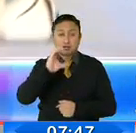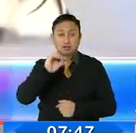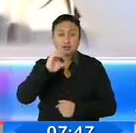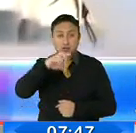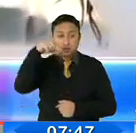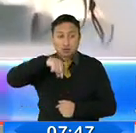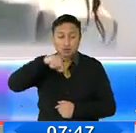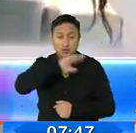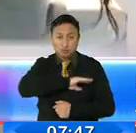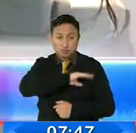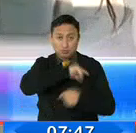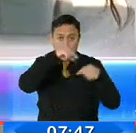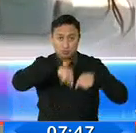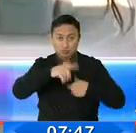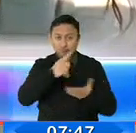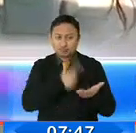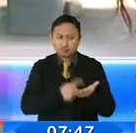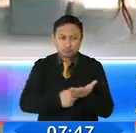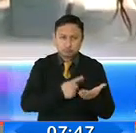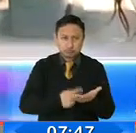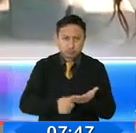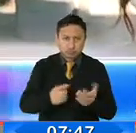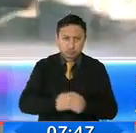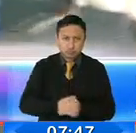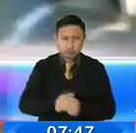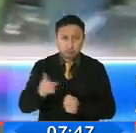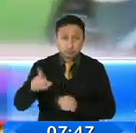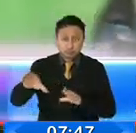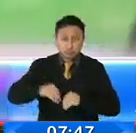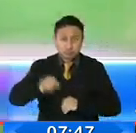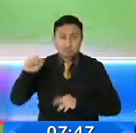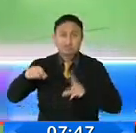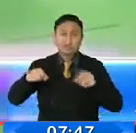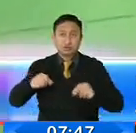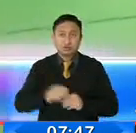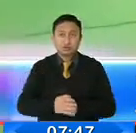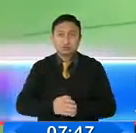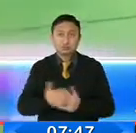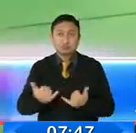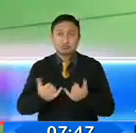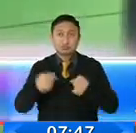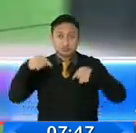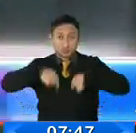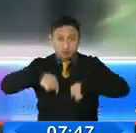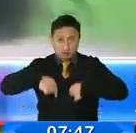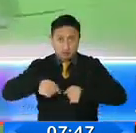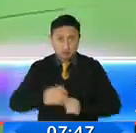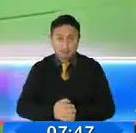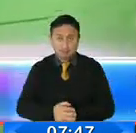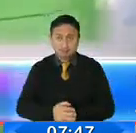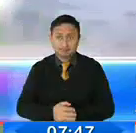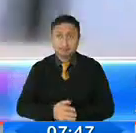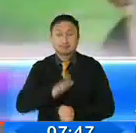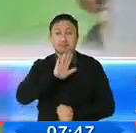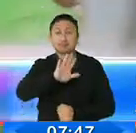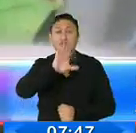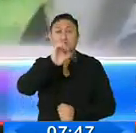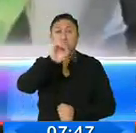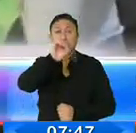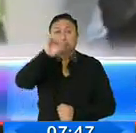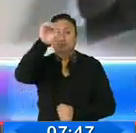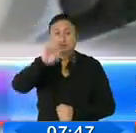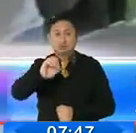Metropolitano se defina si se acoge o no. En este momento nosotros estamos trabajando con un 50